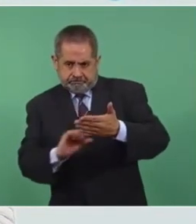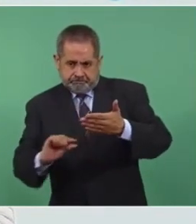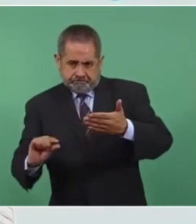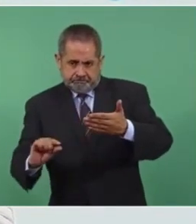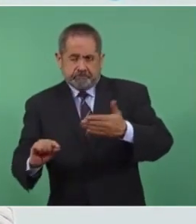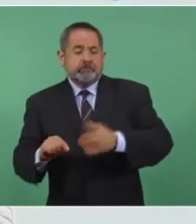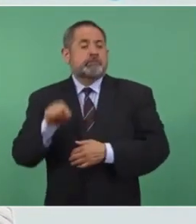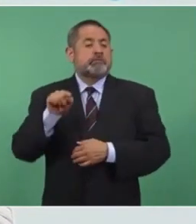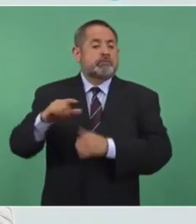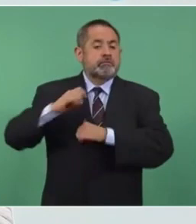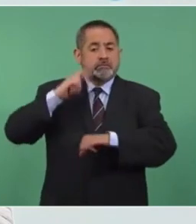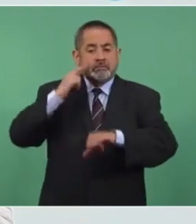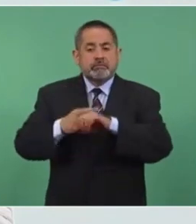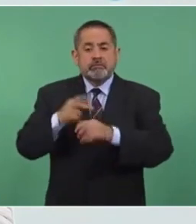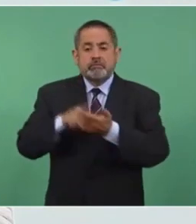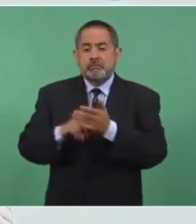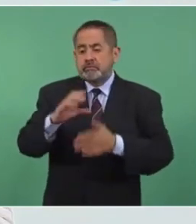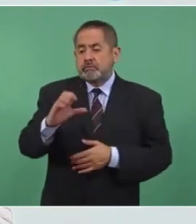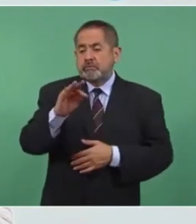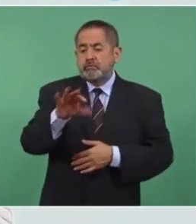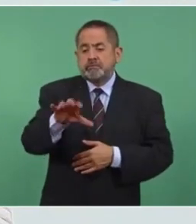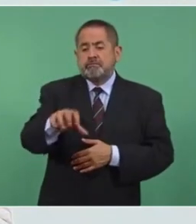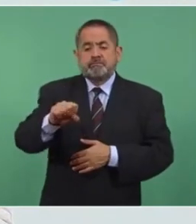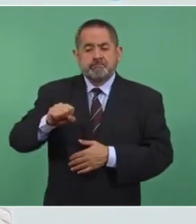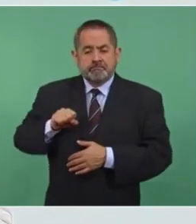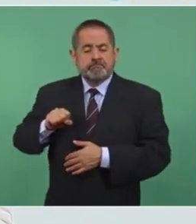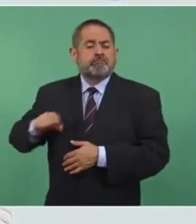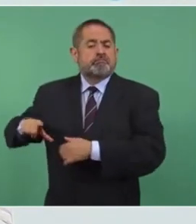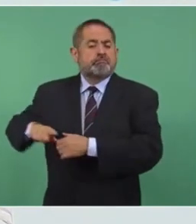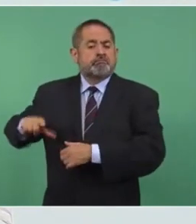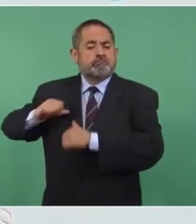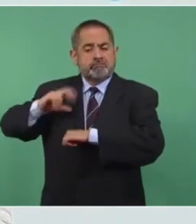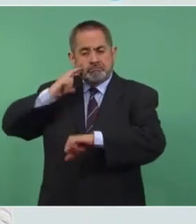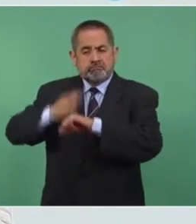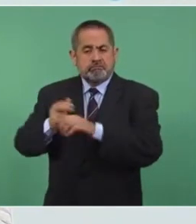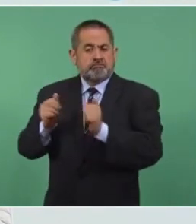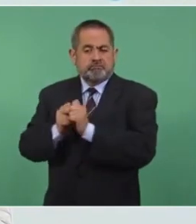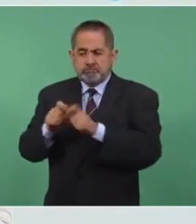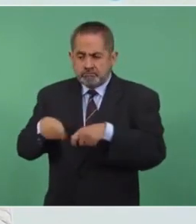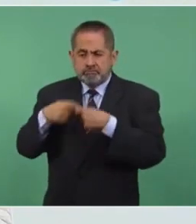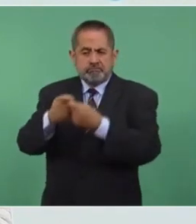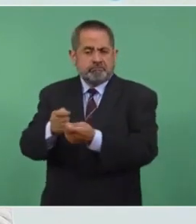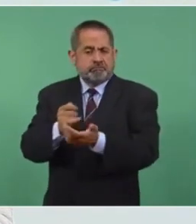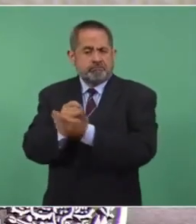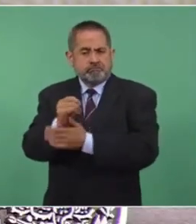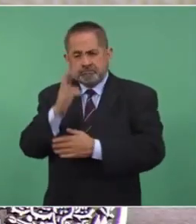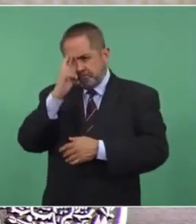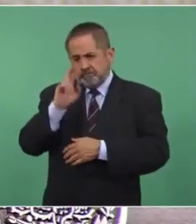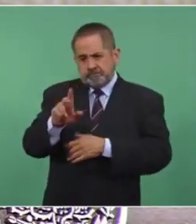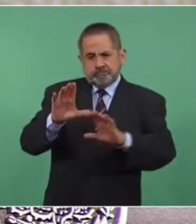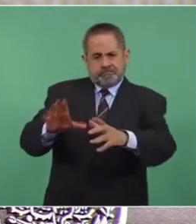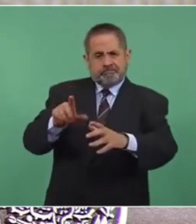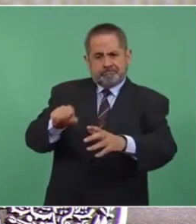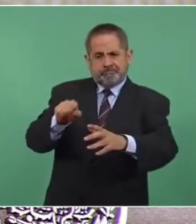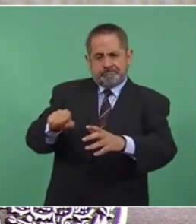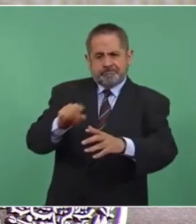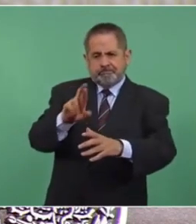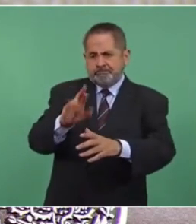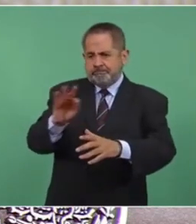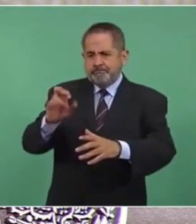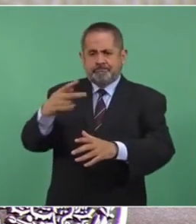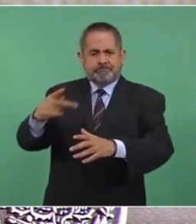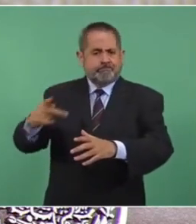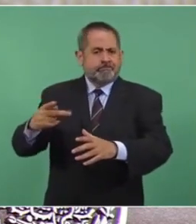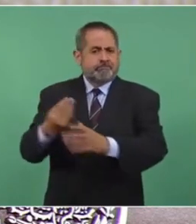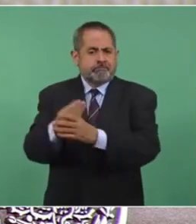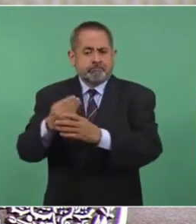organismo del Estado con personalidad jurídica y patrimonio propio y es responsable de